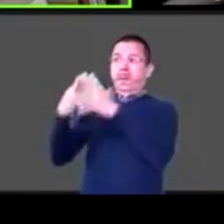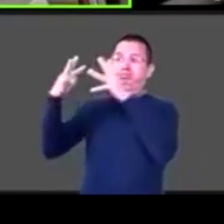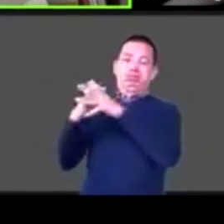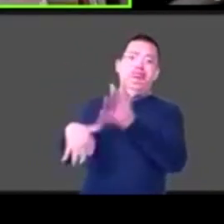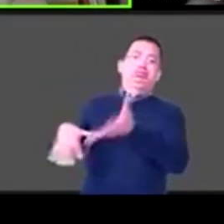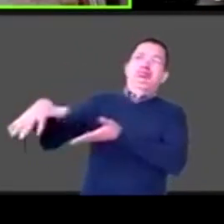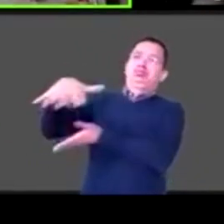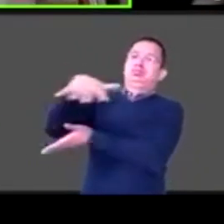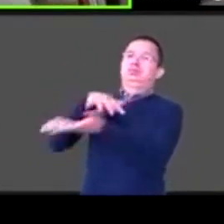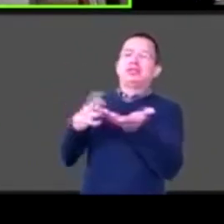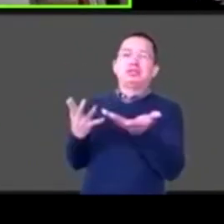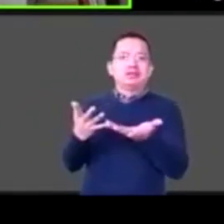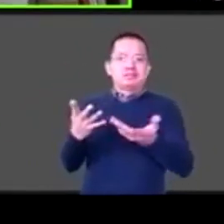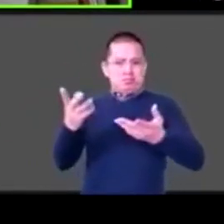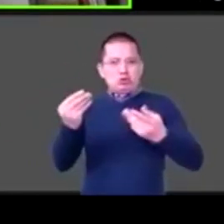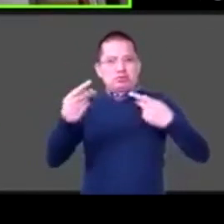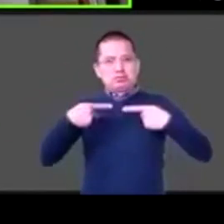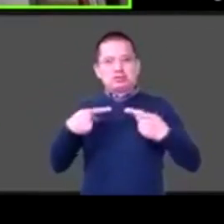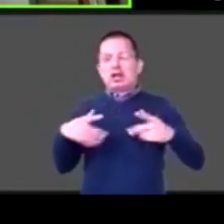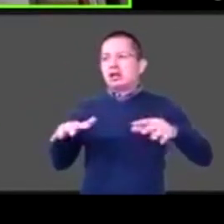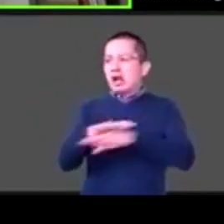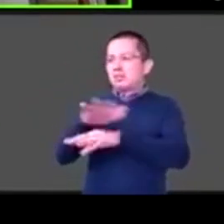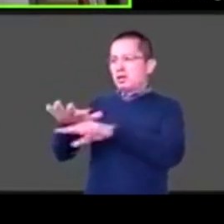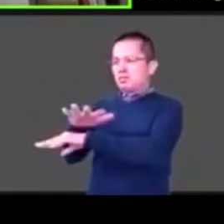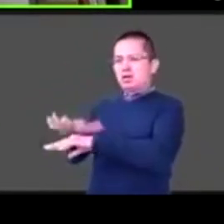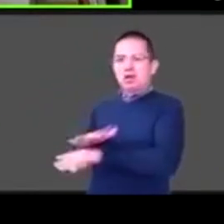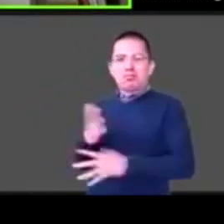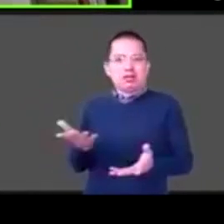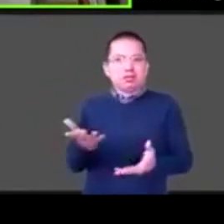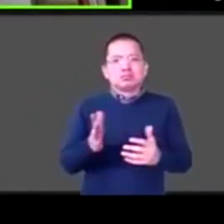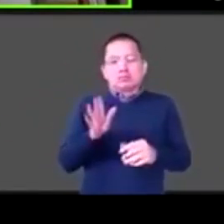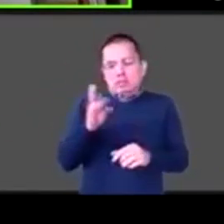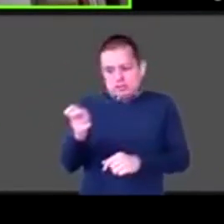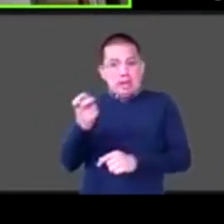el estado de bienestar europeo comienza en ese momento